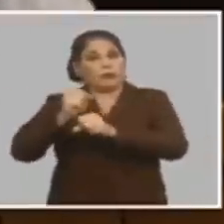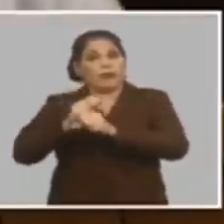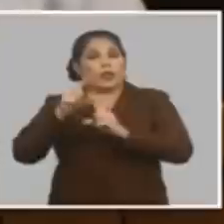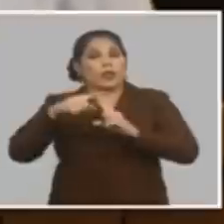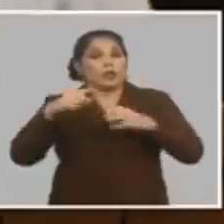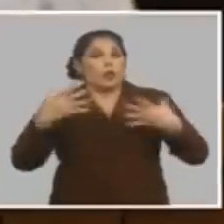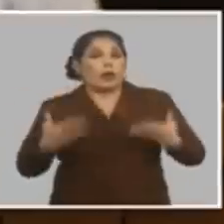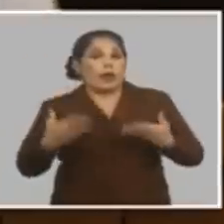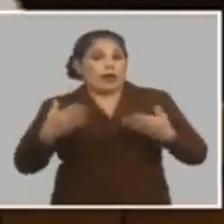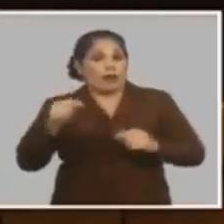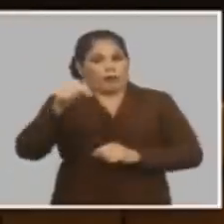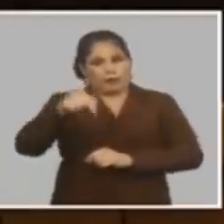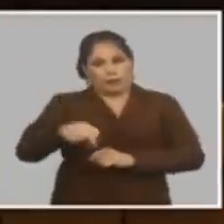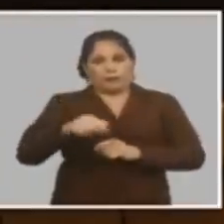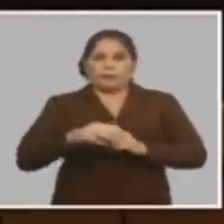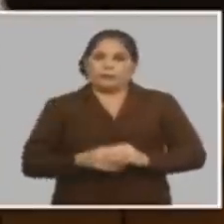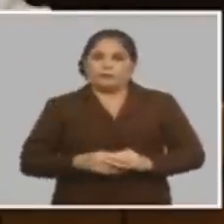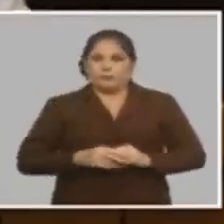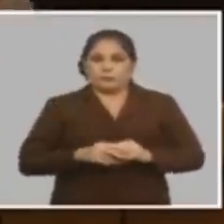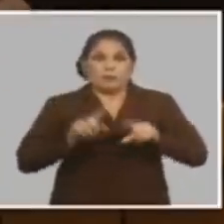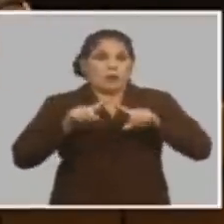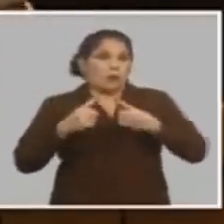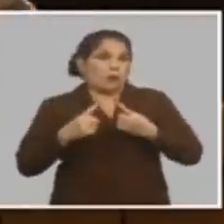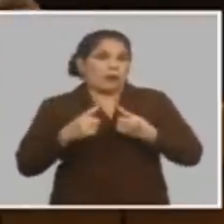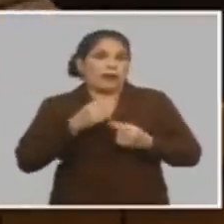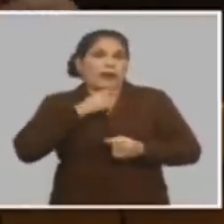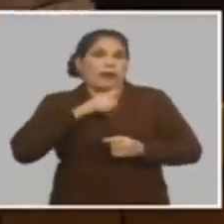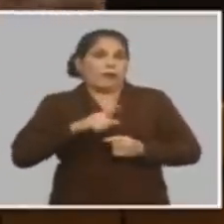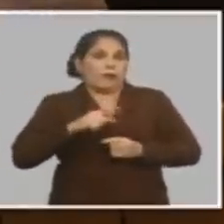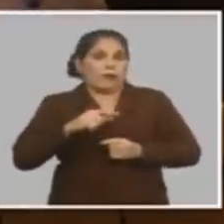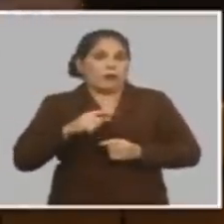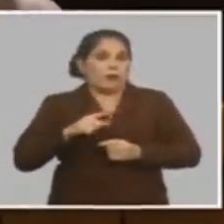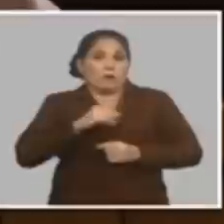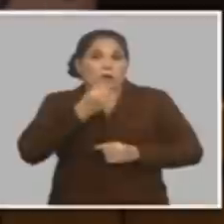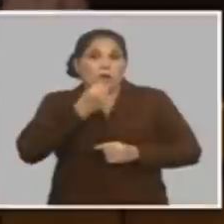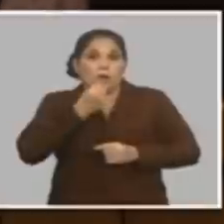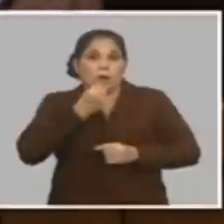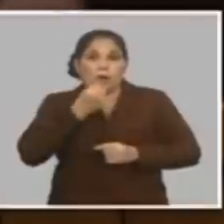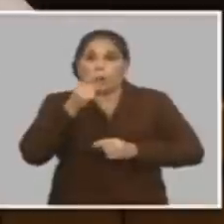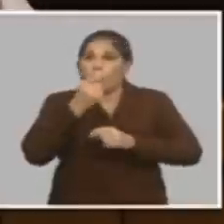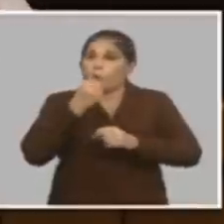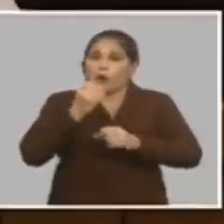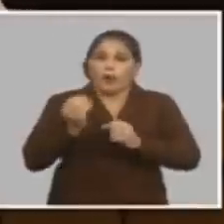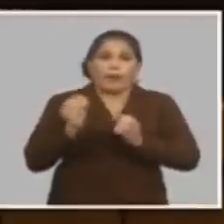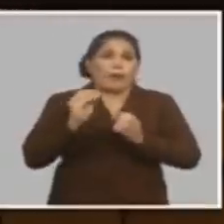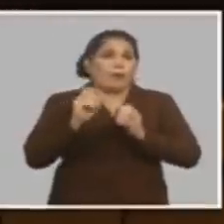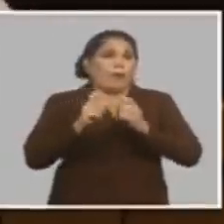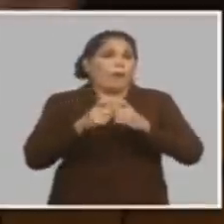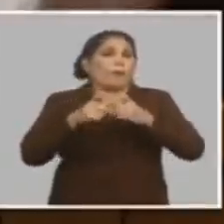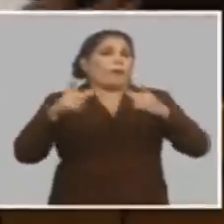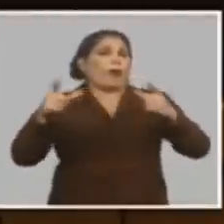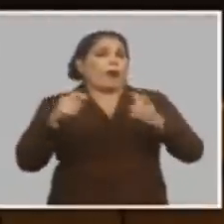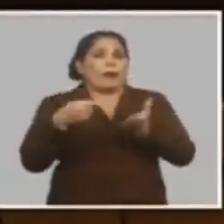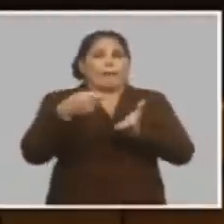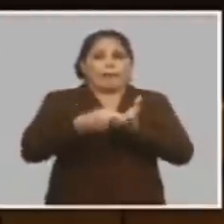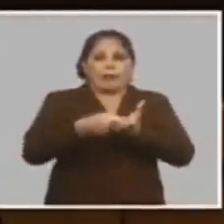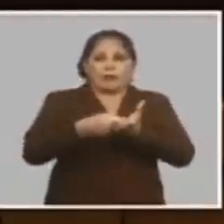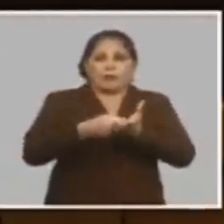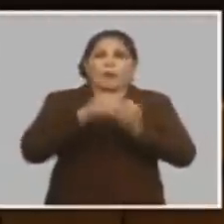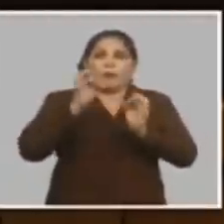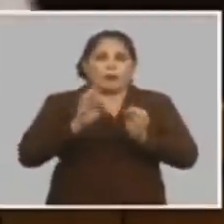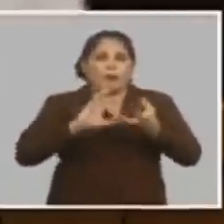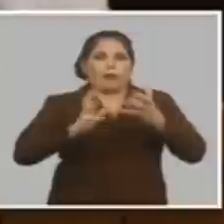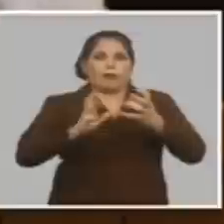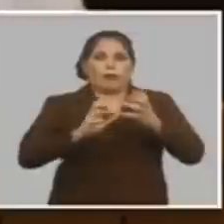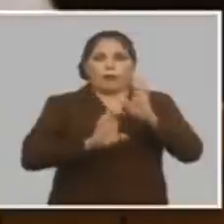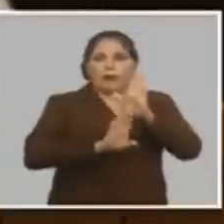tonelada que hoy porque si no lo que no podemos poner es un incremento del precio al mismo ritmo de